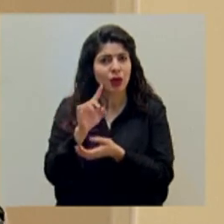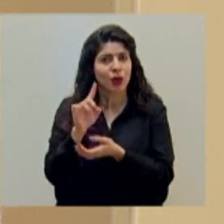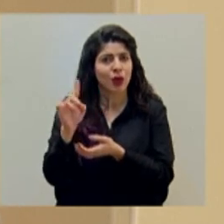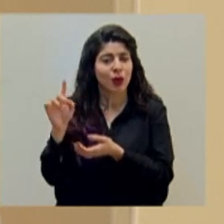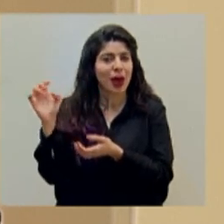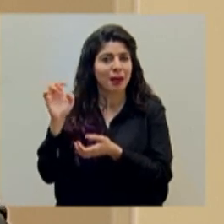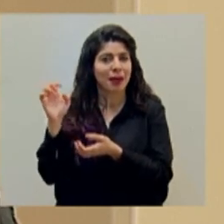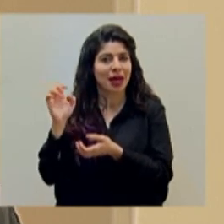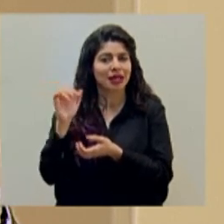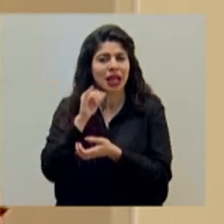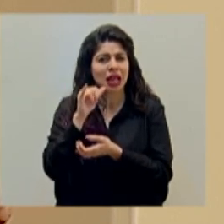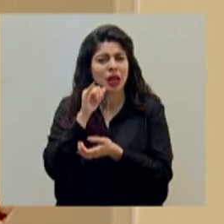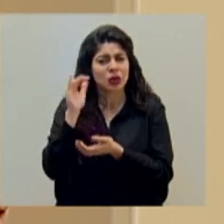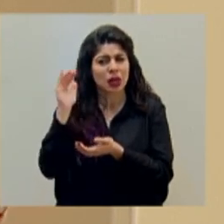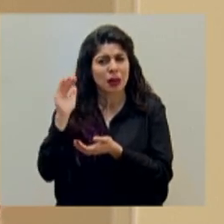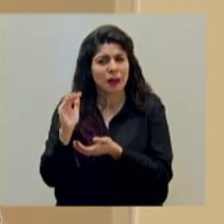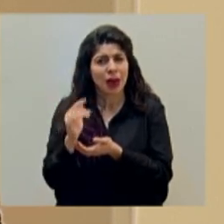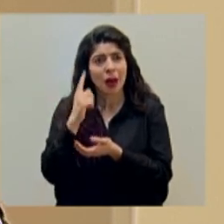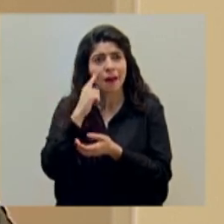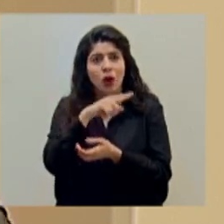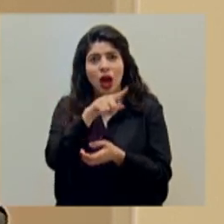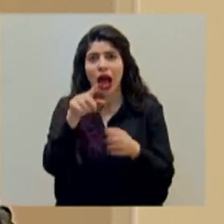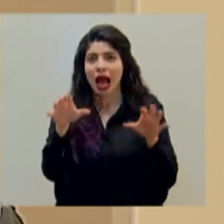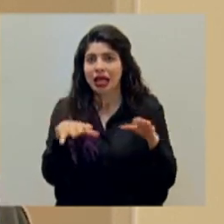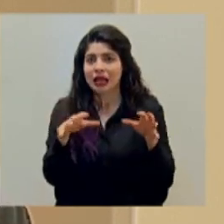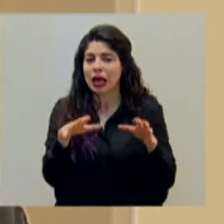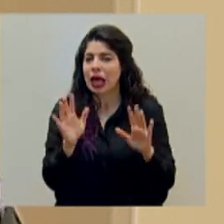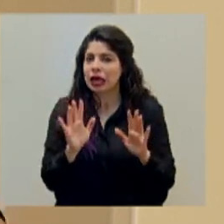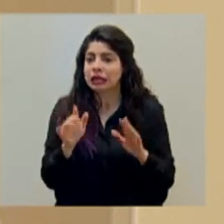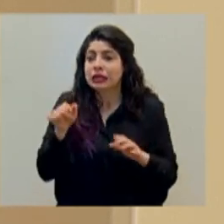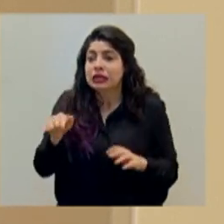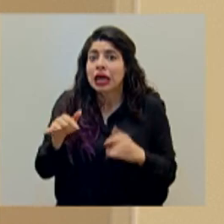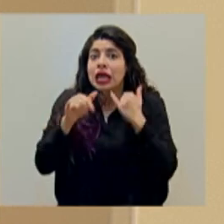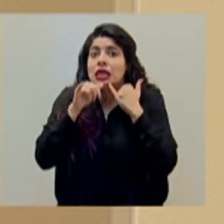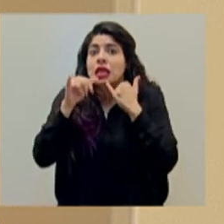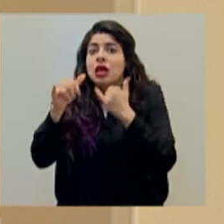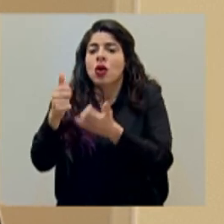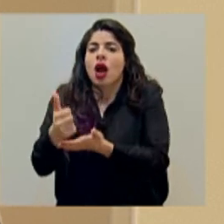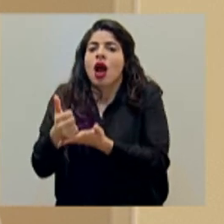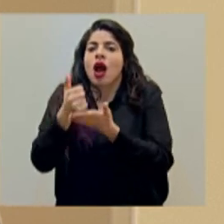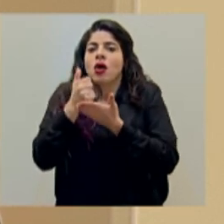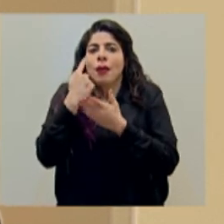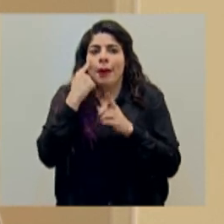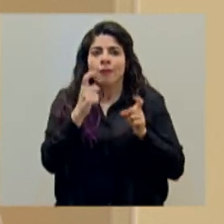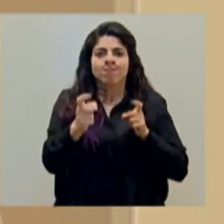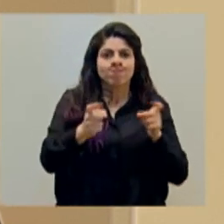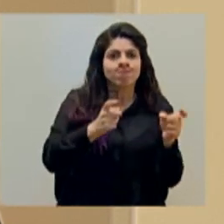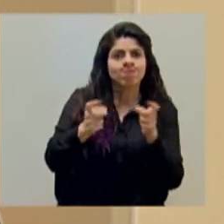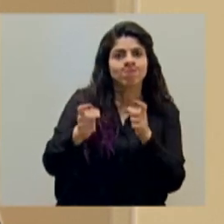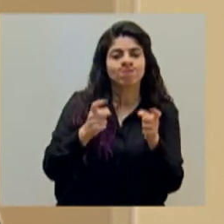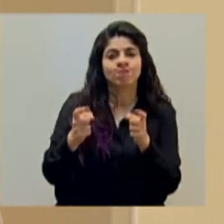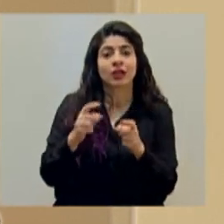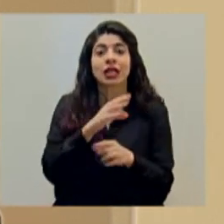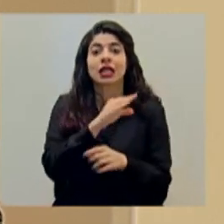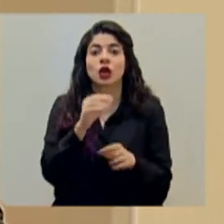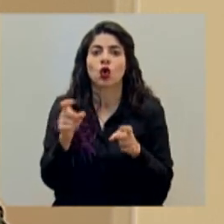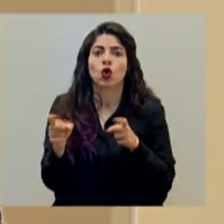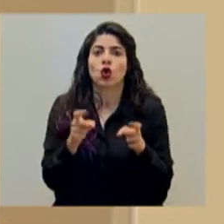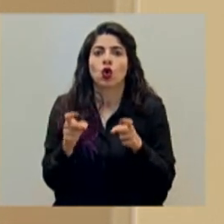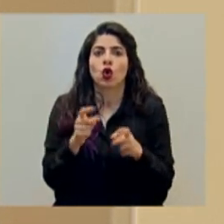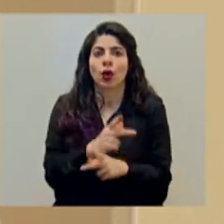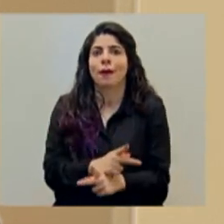de emergencia por este tipo de actividades y eso también coadyuva al control ciudadano y al control de la